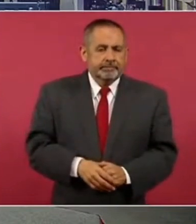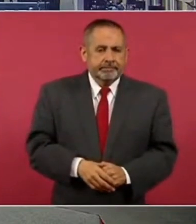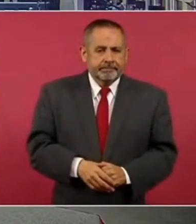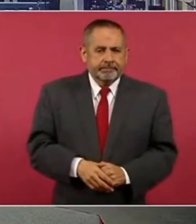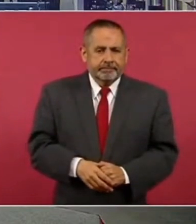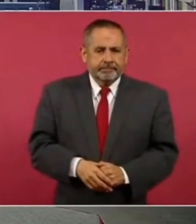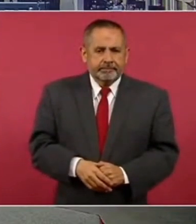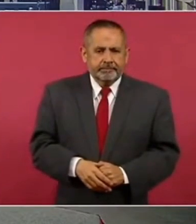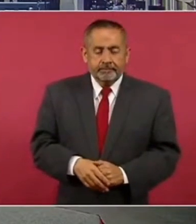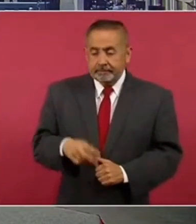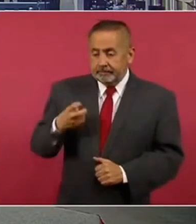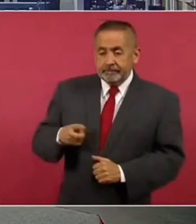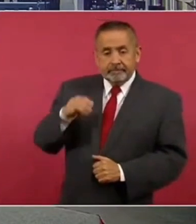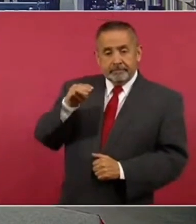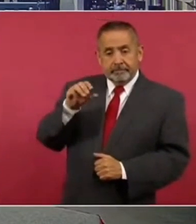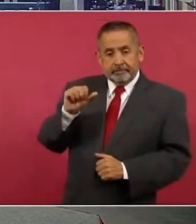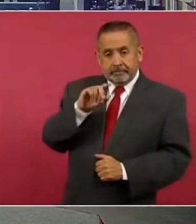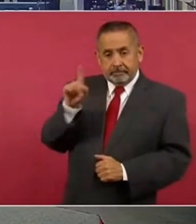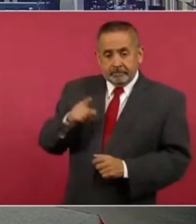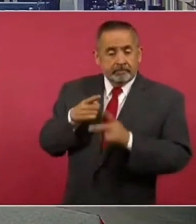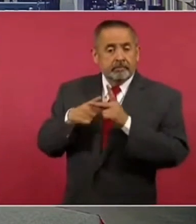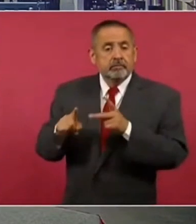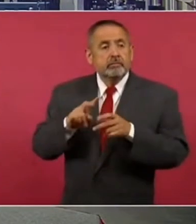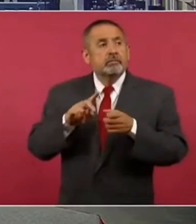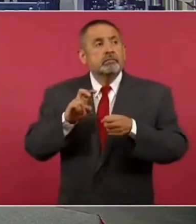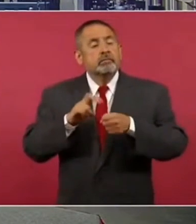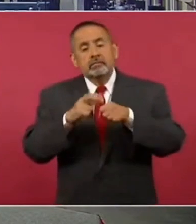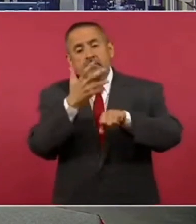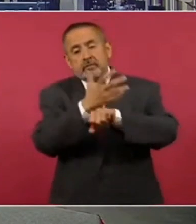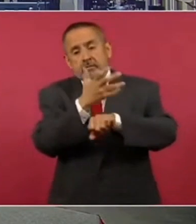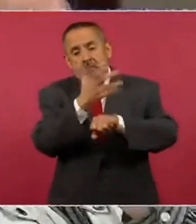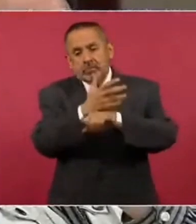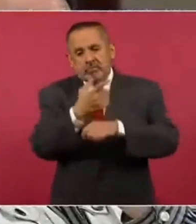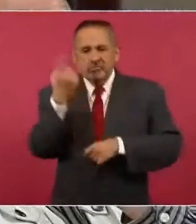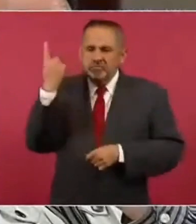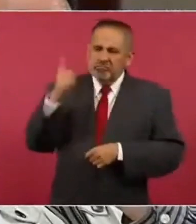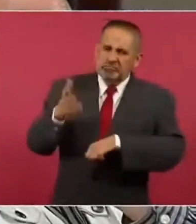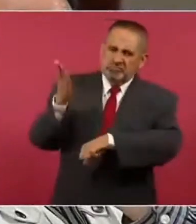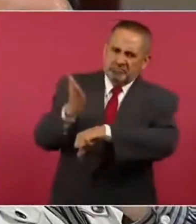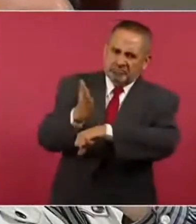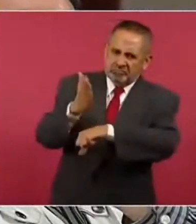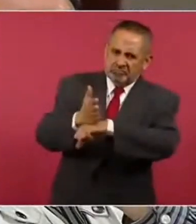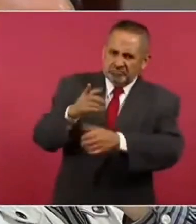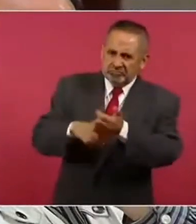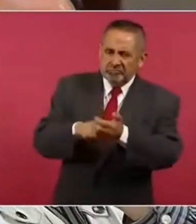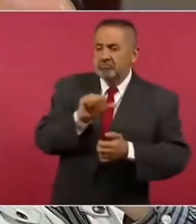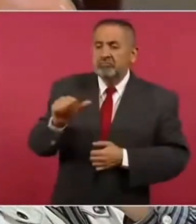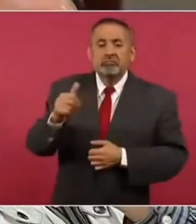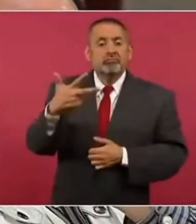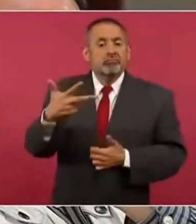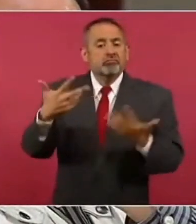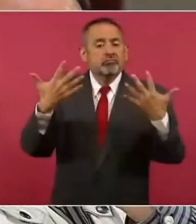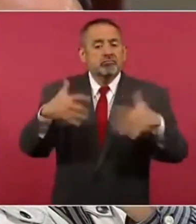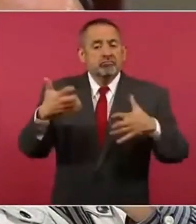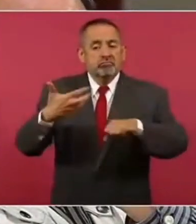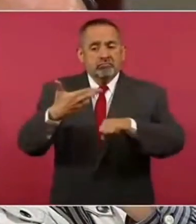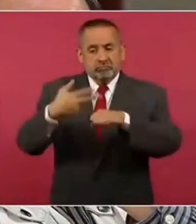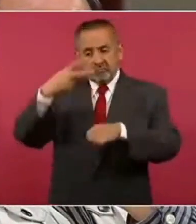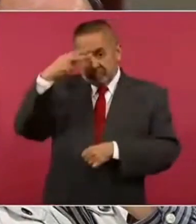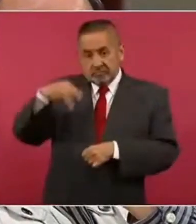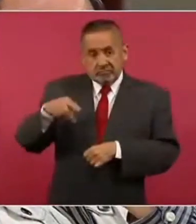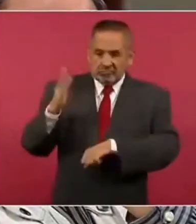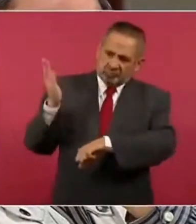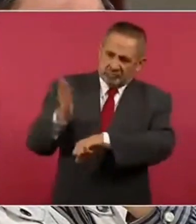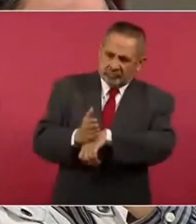Al inicio de este mes de marzo, Estados Unidos impuso sanciones económicas a ocho empresas mexicanas